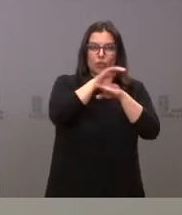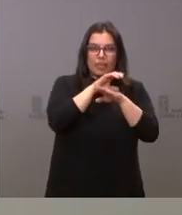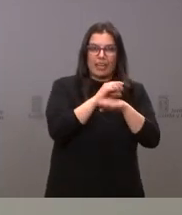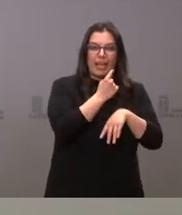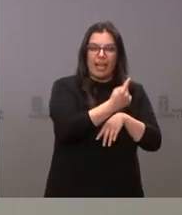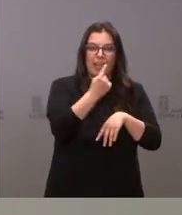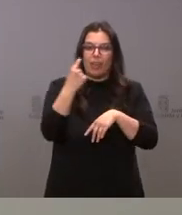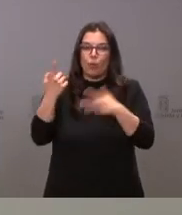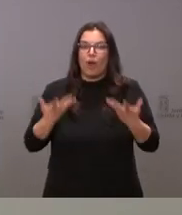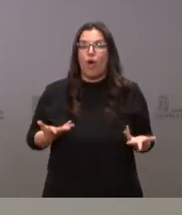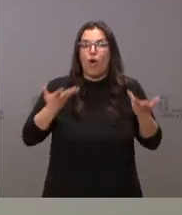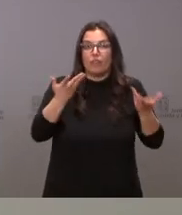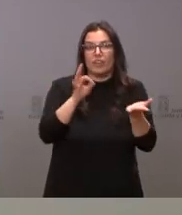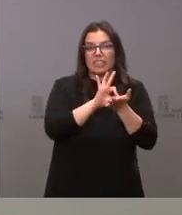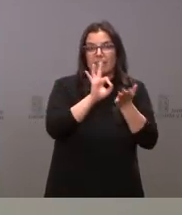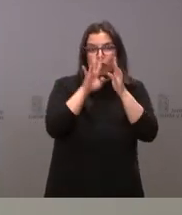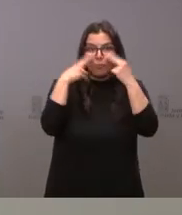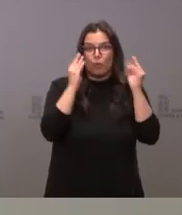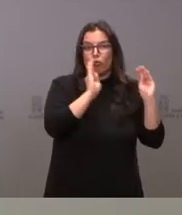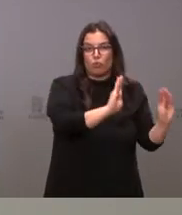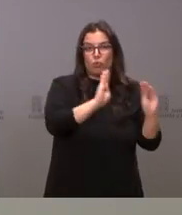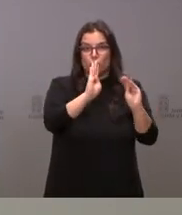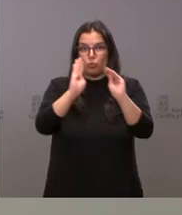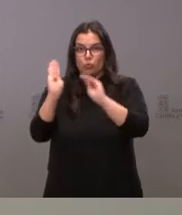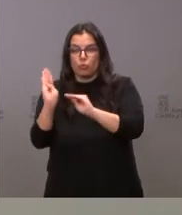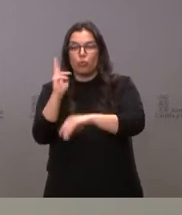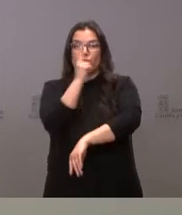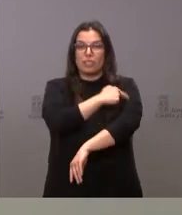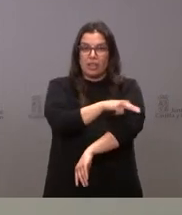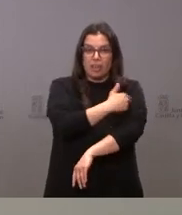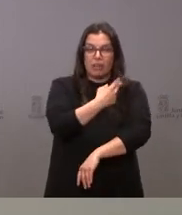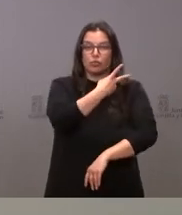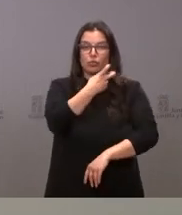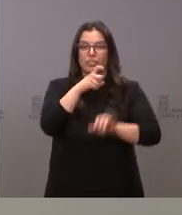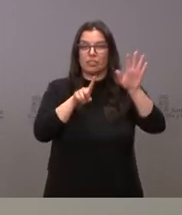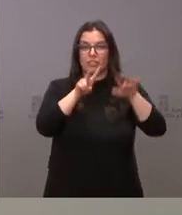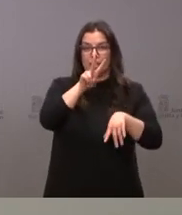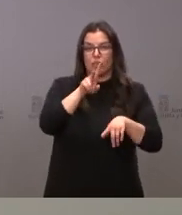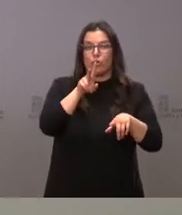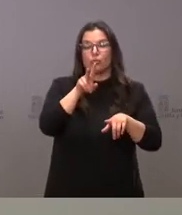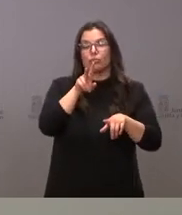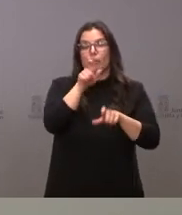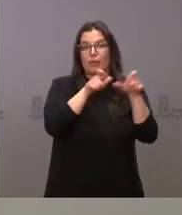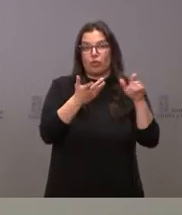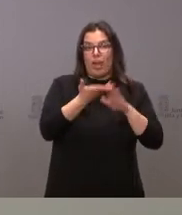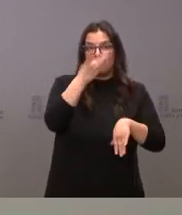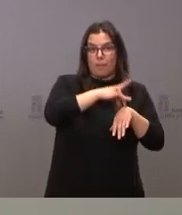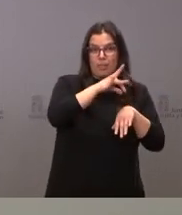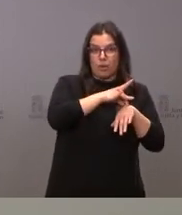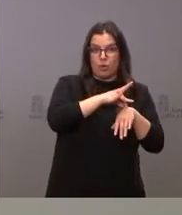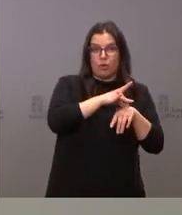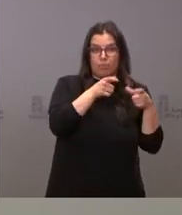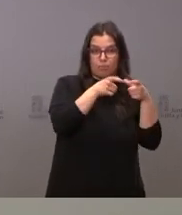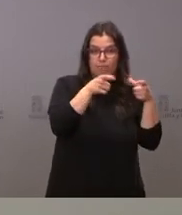prestadoras de los servicios públicos. en Sanidad 262 tarjetas sanitarias, en Familia